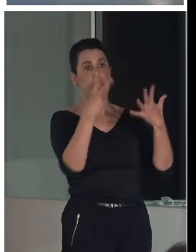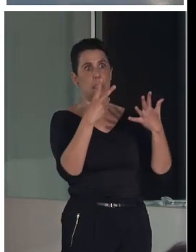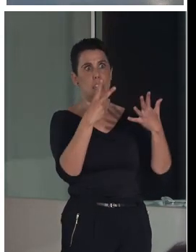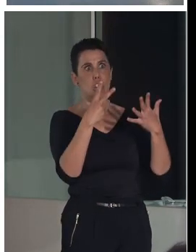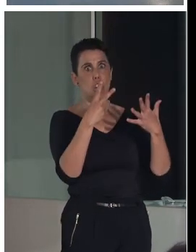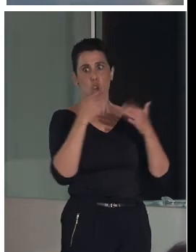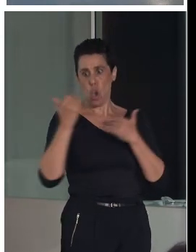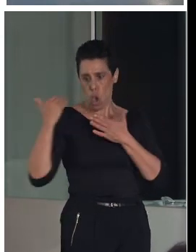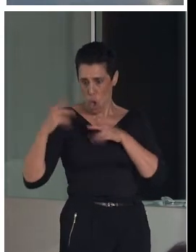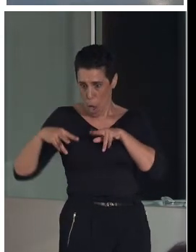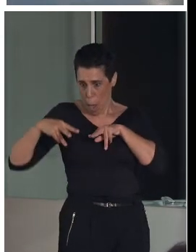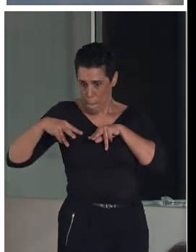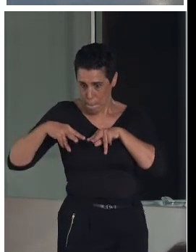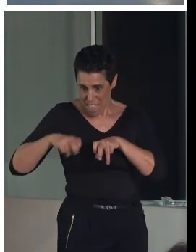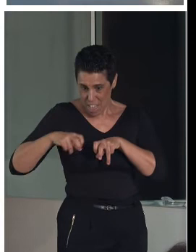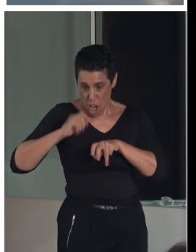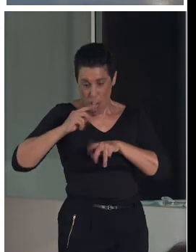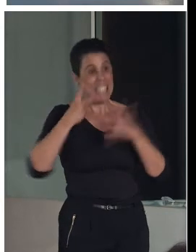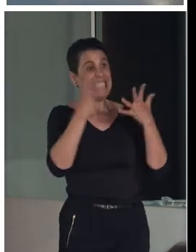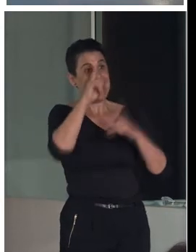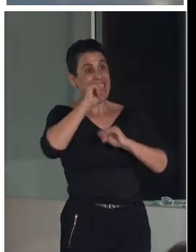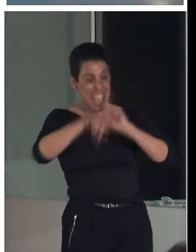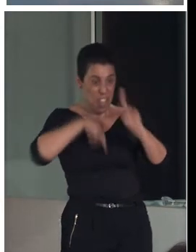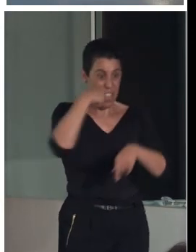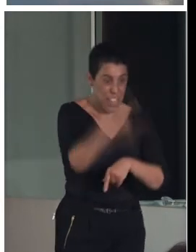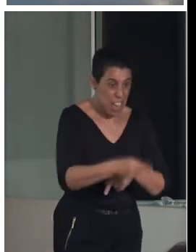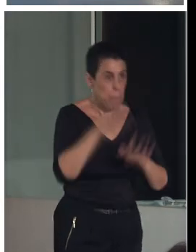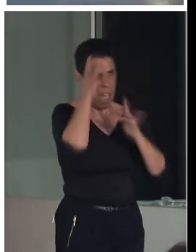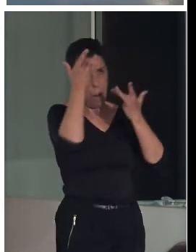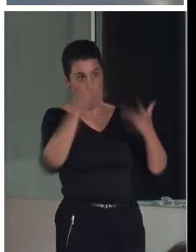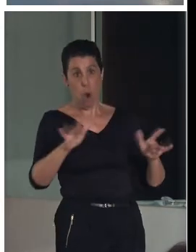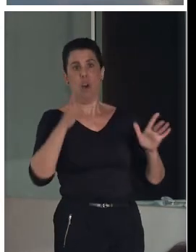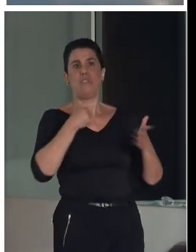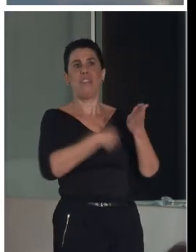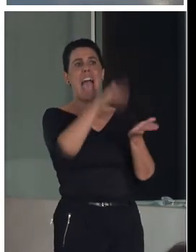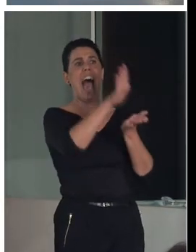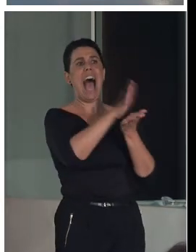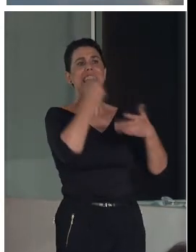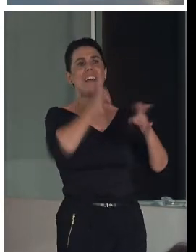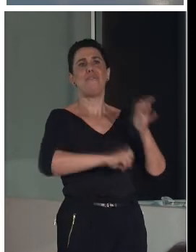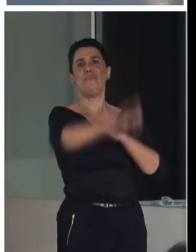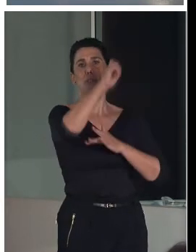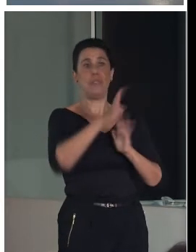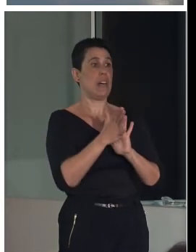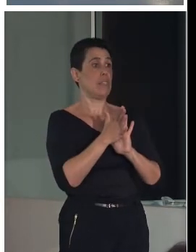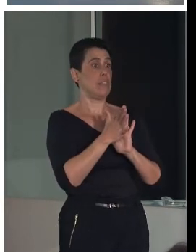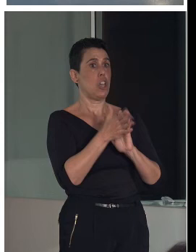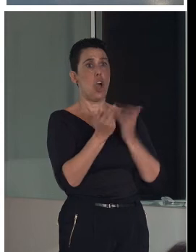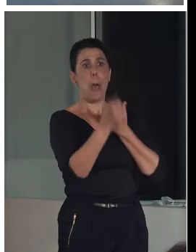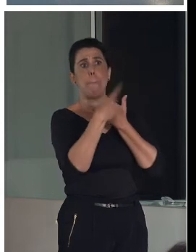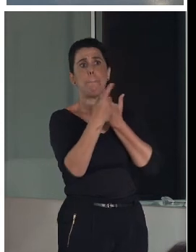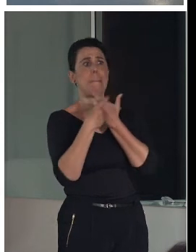conseguimos hacer el acta fundacional con 20 localidades. Ya sabéis que en esta, cuando ya viene